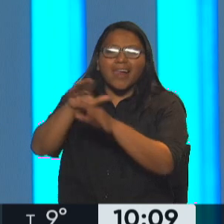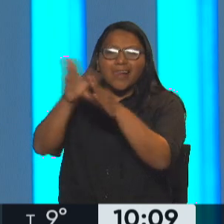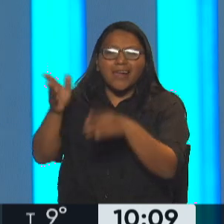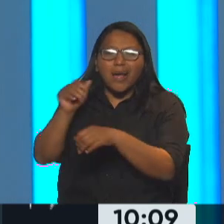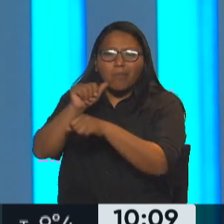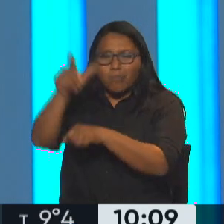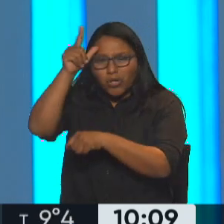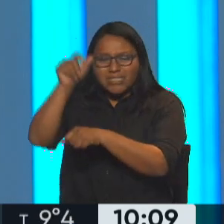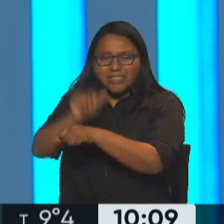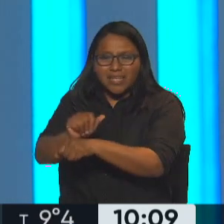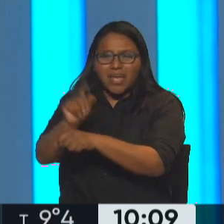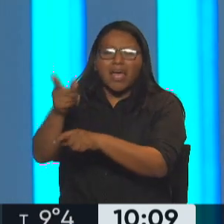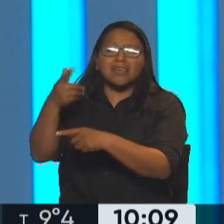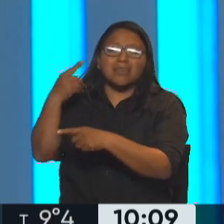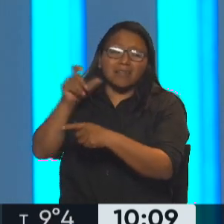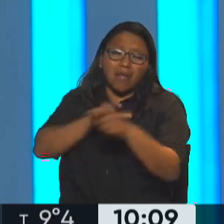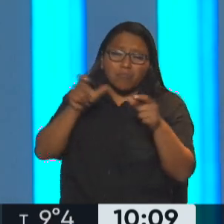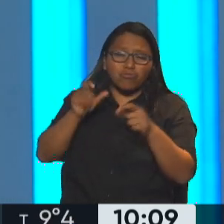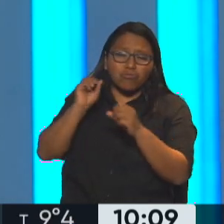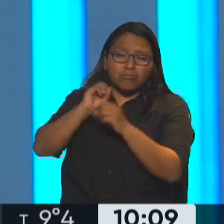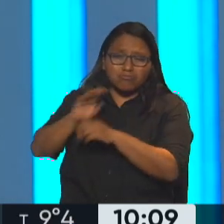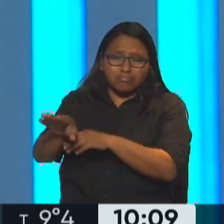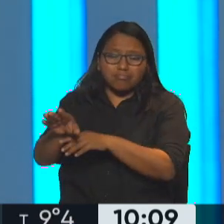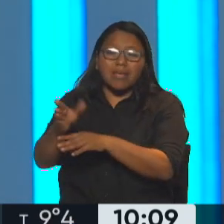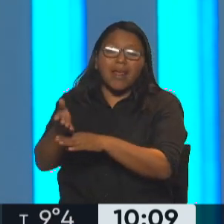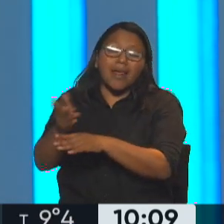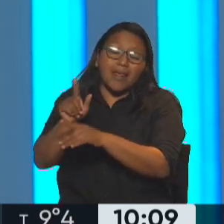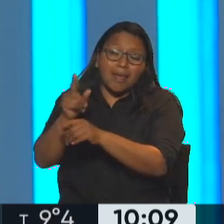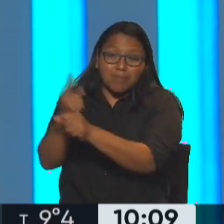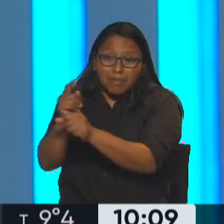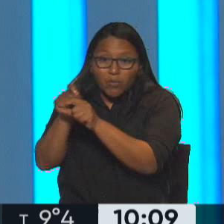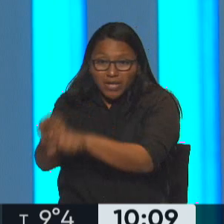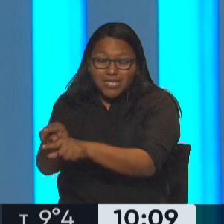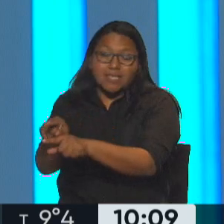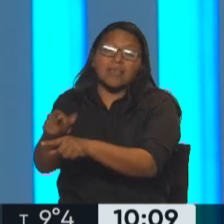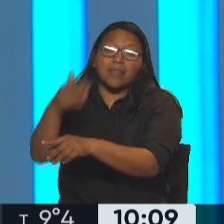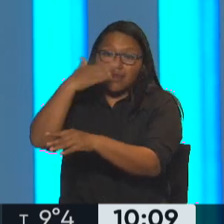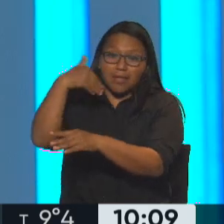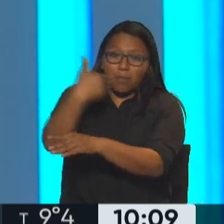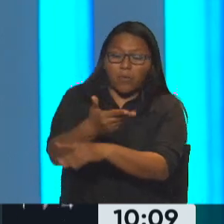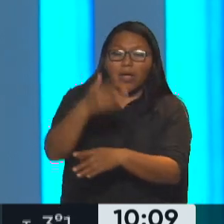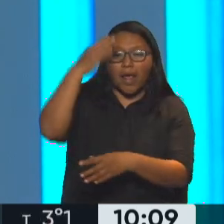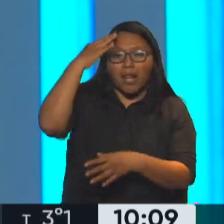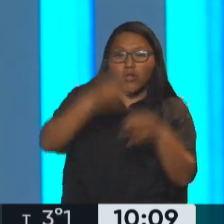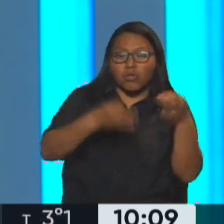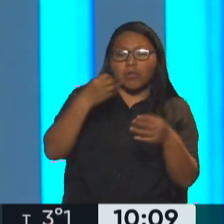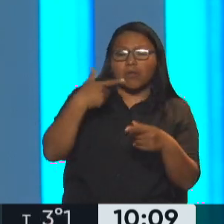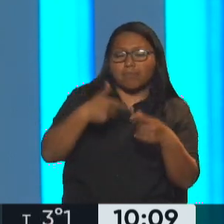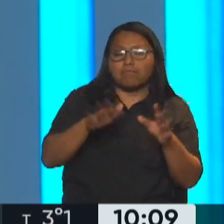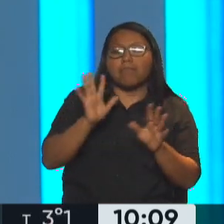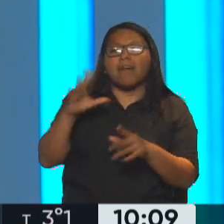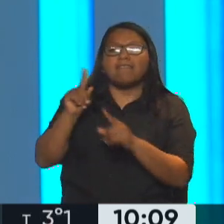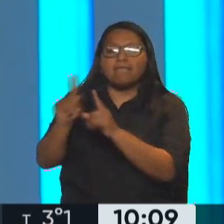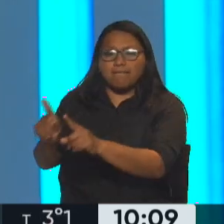policial, donde se trasladan a muchos detenidos antes de acercarse hacia los tribunales donde serán juzgados. Todavía